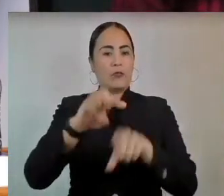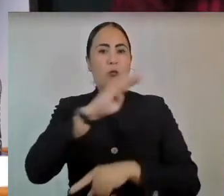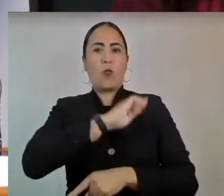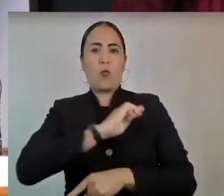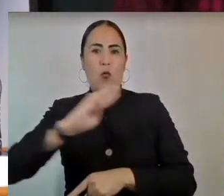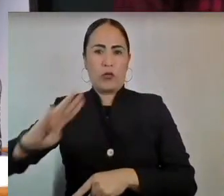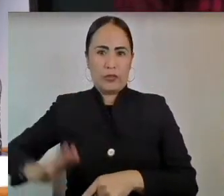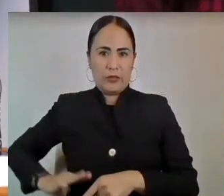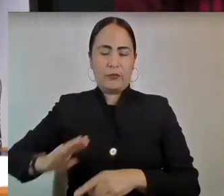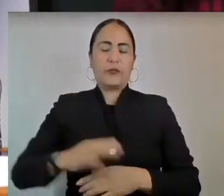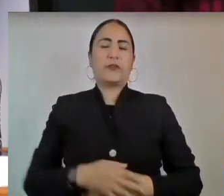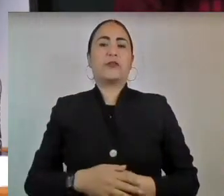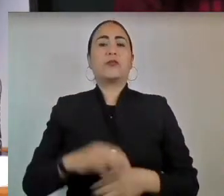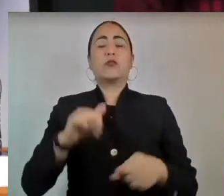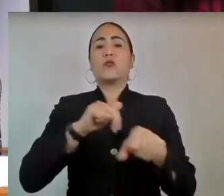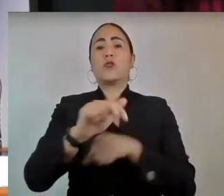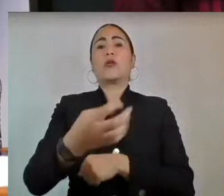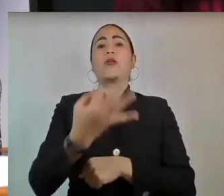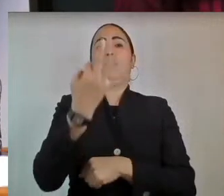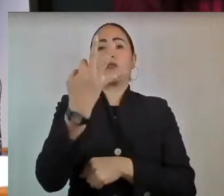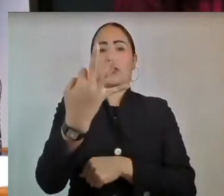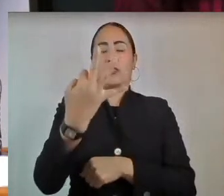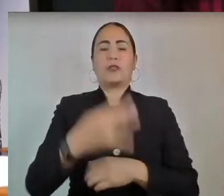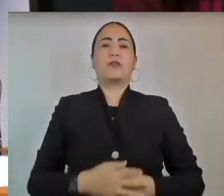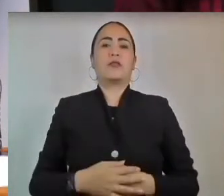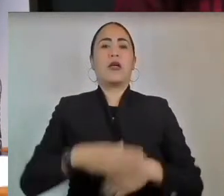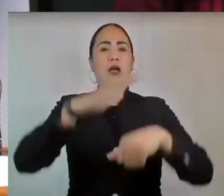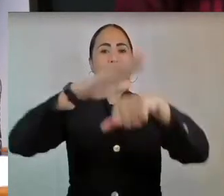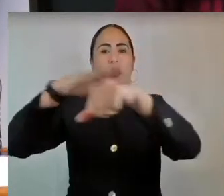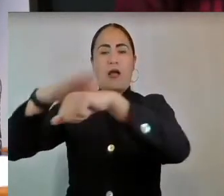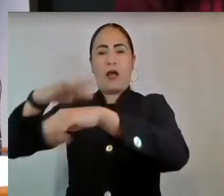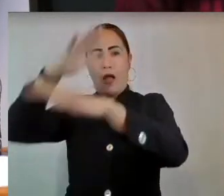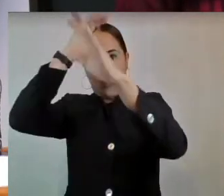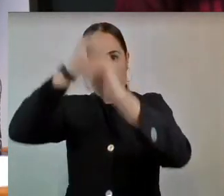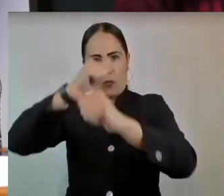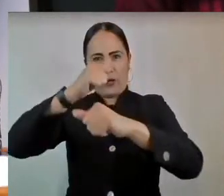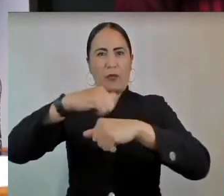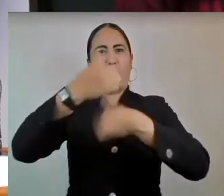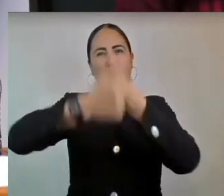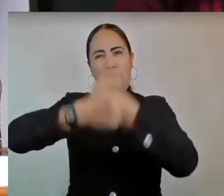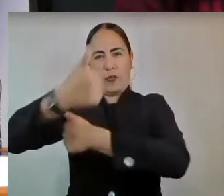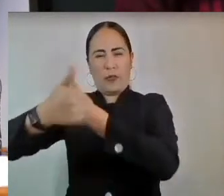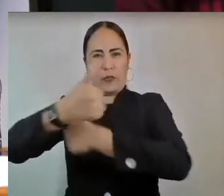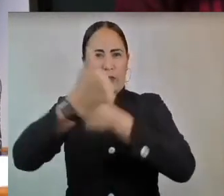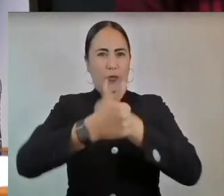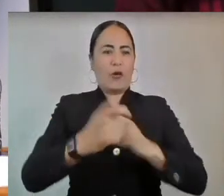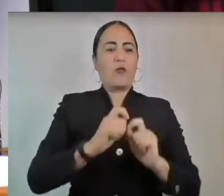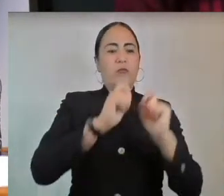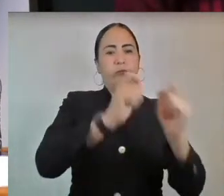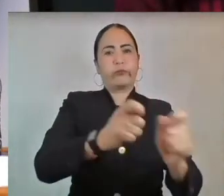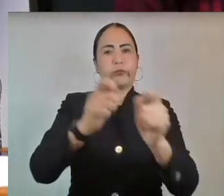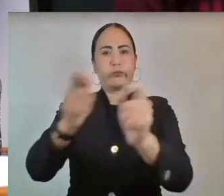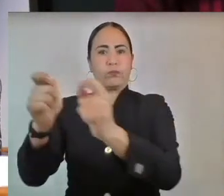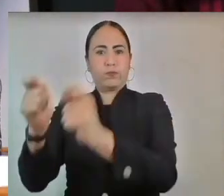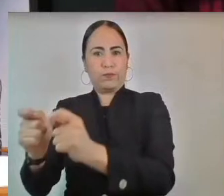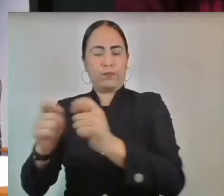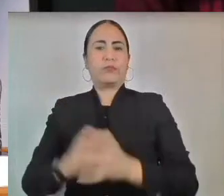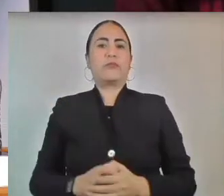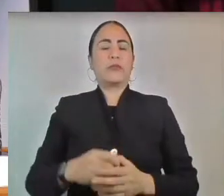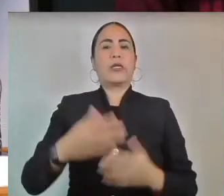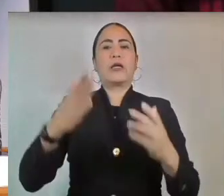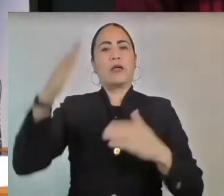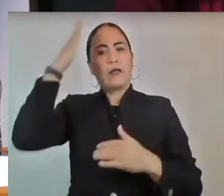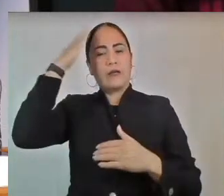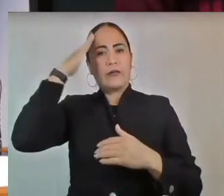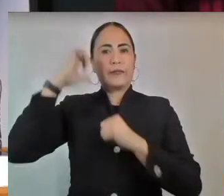Tres, acuerdo para emitir convocatoria en relación con los nombramientos del titular de los órganos de